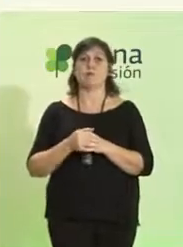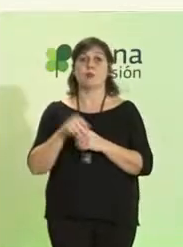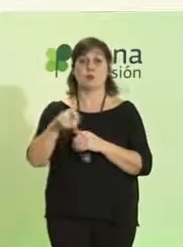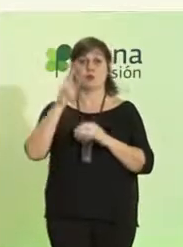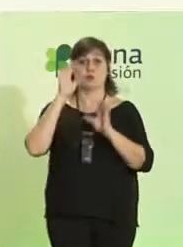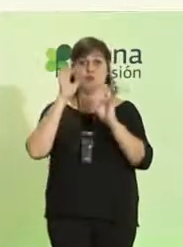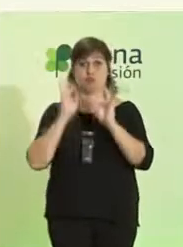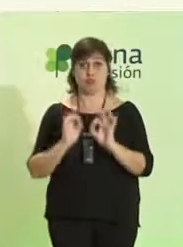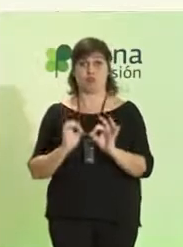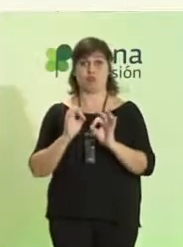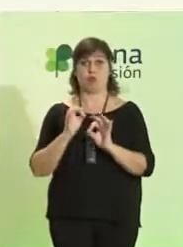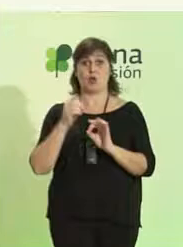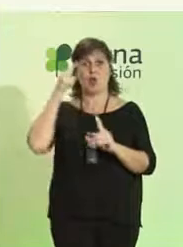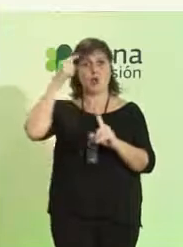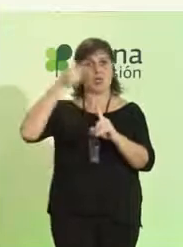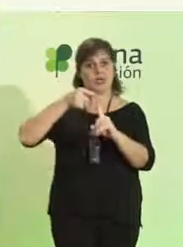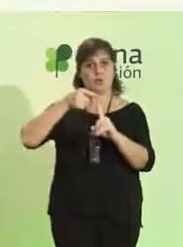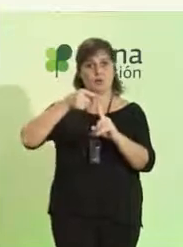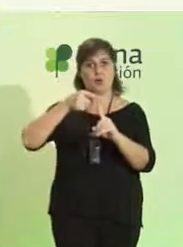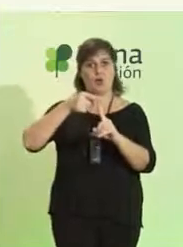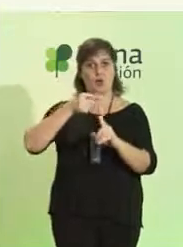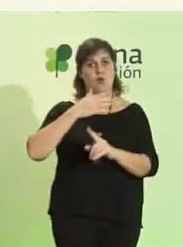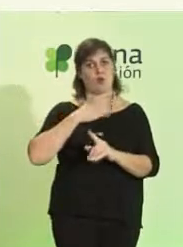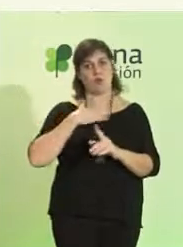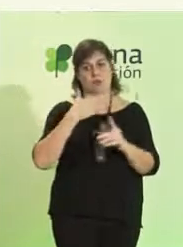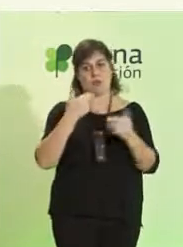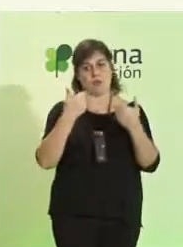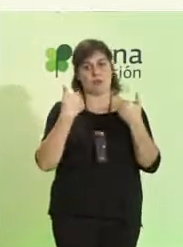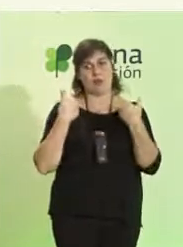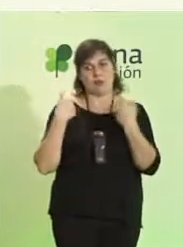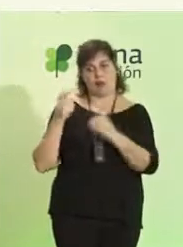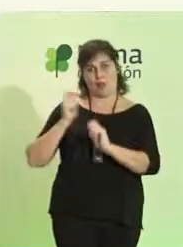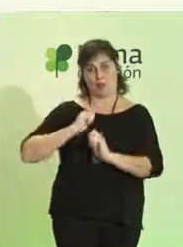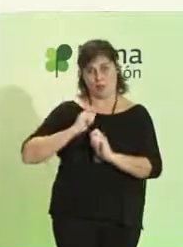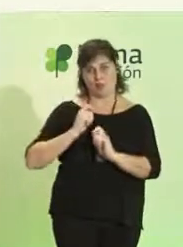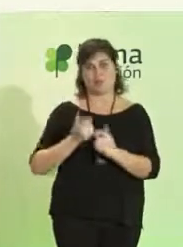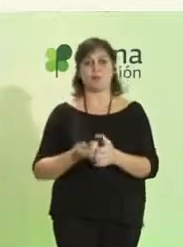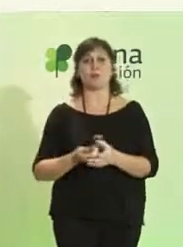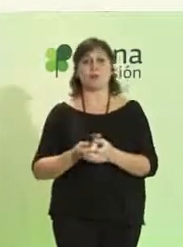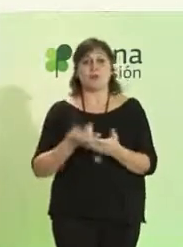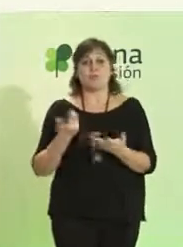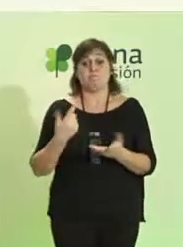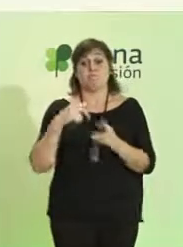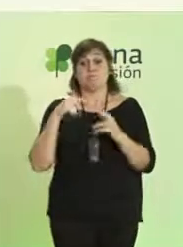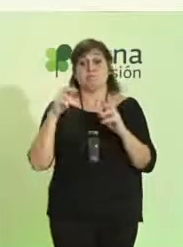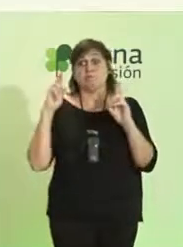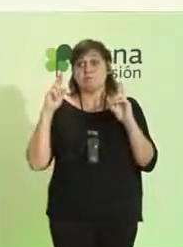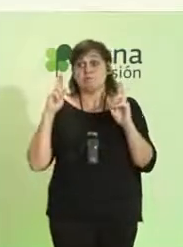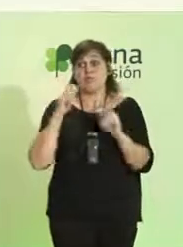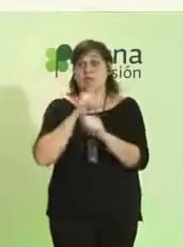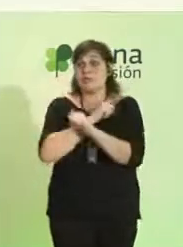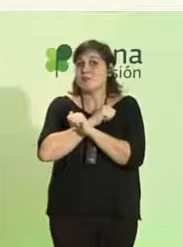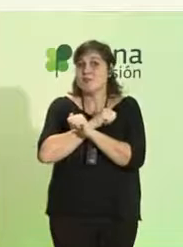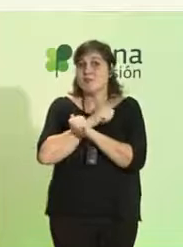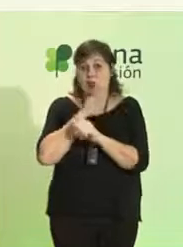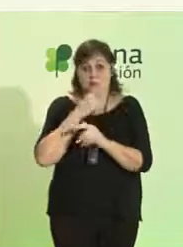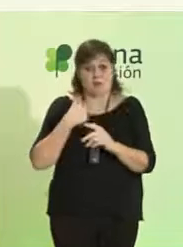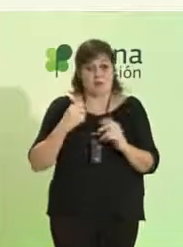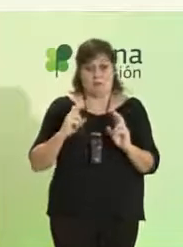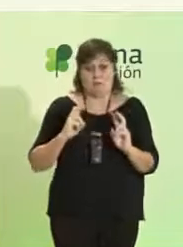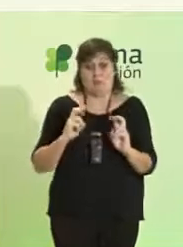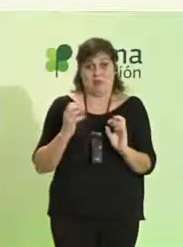cometido que a mí me han encargado y que espero, pues, hacer. Acabo de empezar con ello.